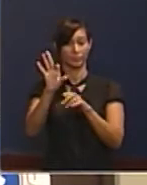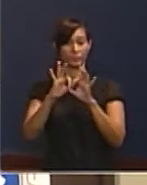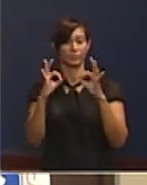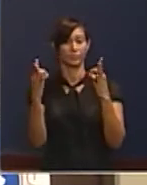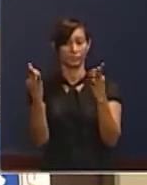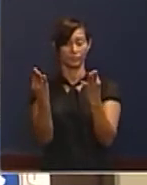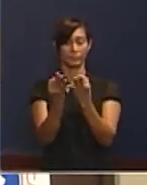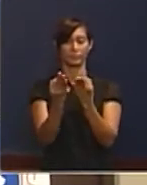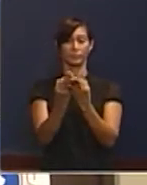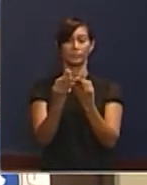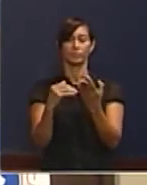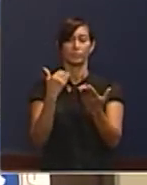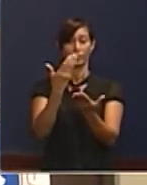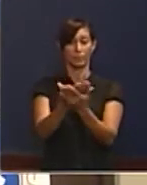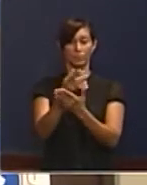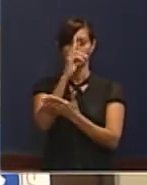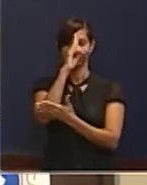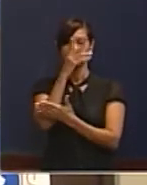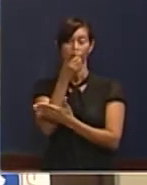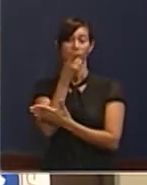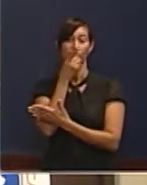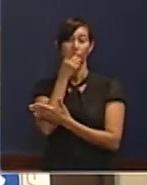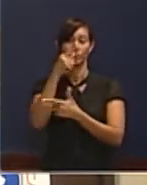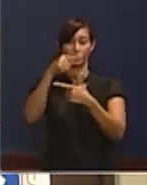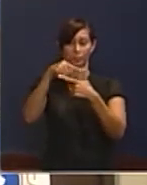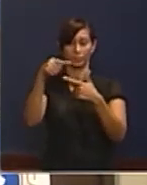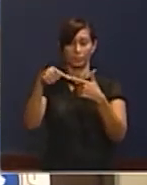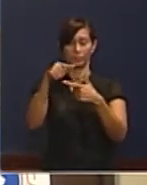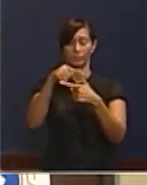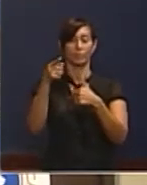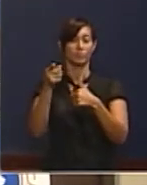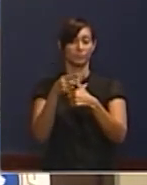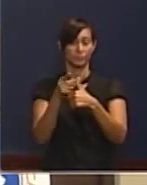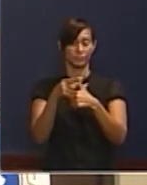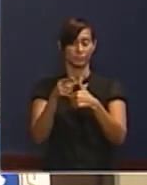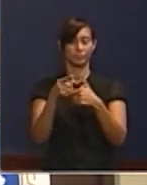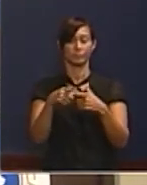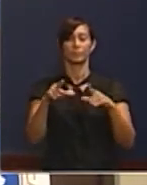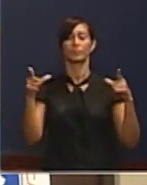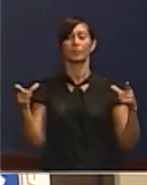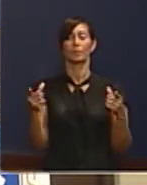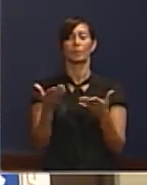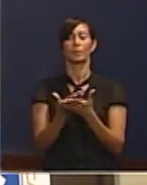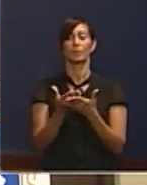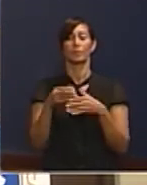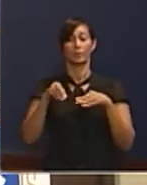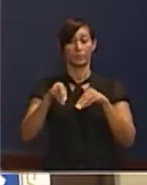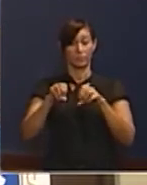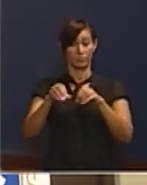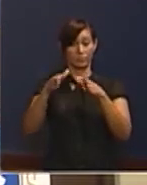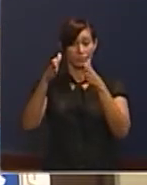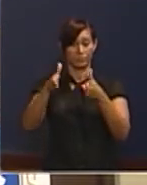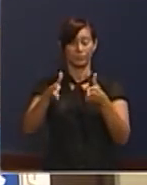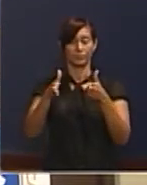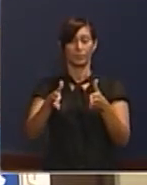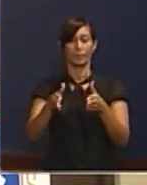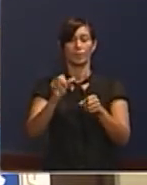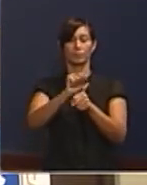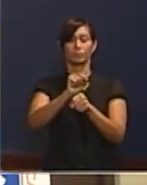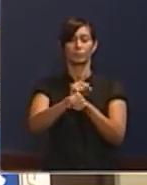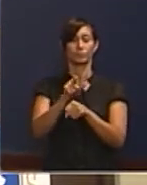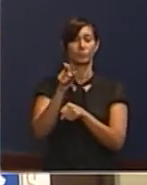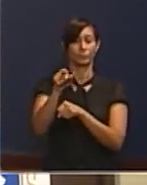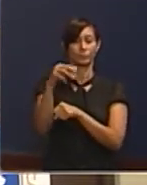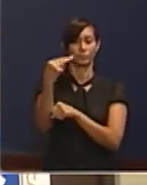decidido venir a la República Dominicana por dos razones. Primero porque la mayor parte de los agrónomos que trabajan con Don Mauricio Zacarías y que